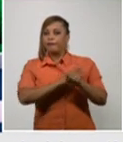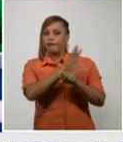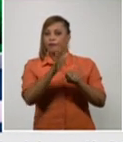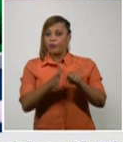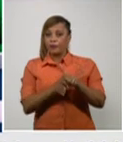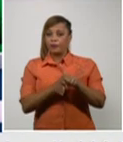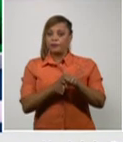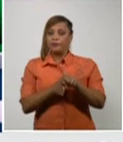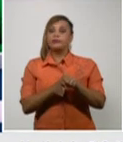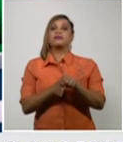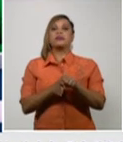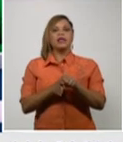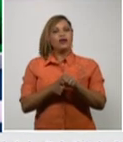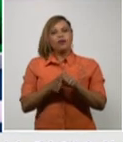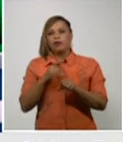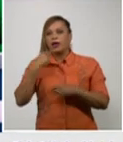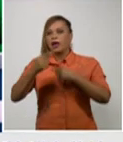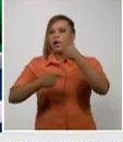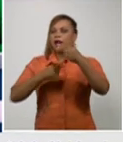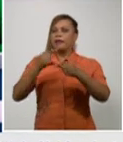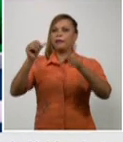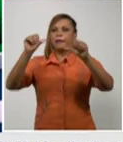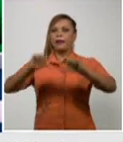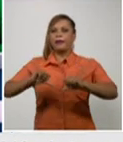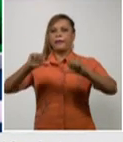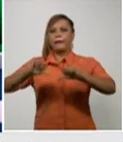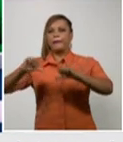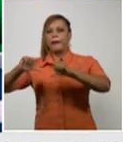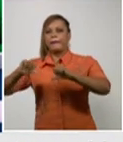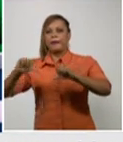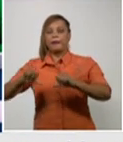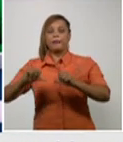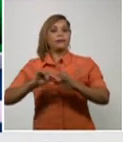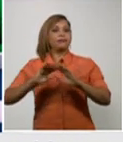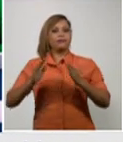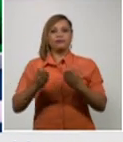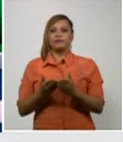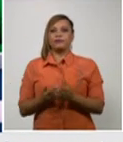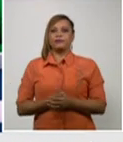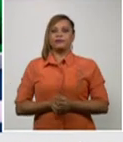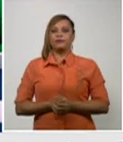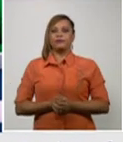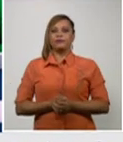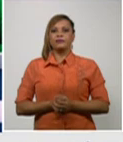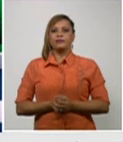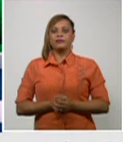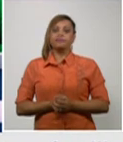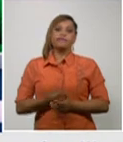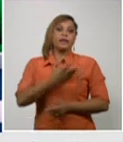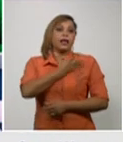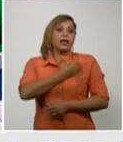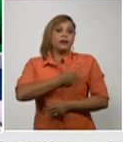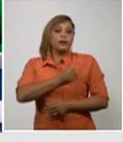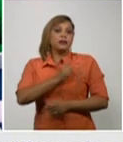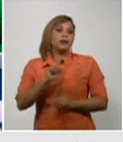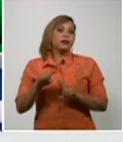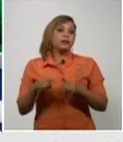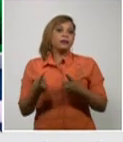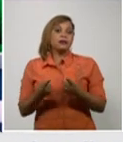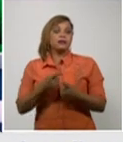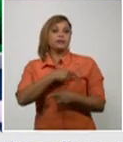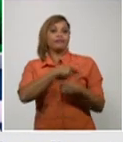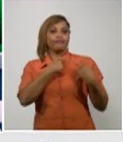un empeoramiento radiológico, gasométrico, clínico y lamentablemente hizo una parada